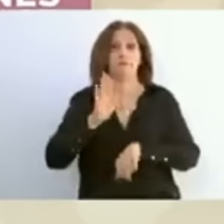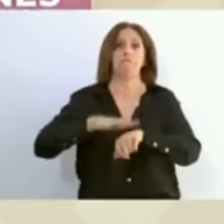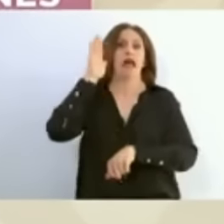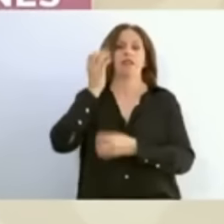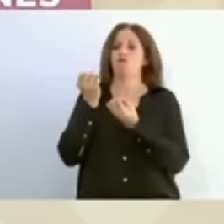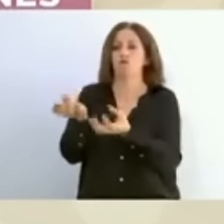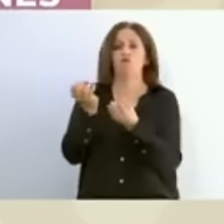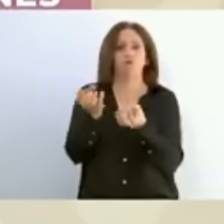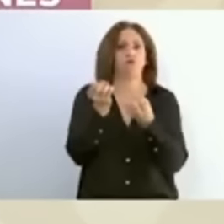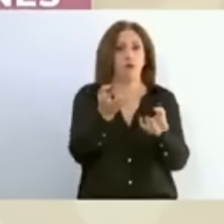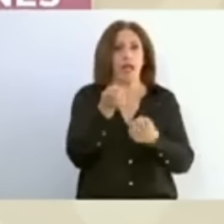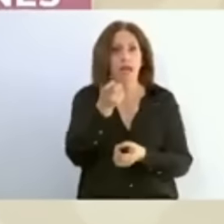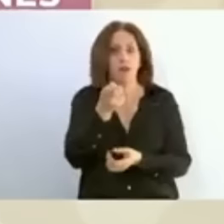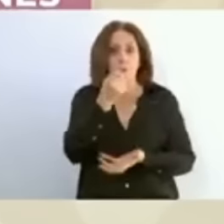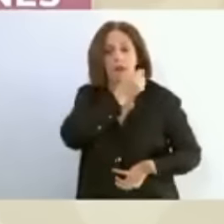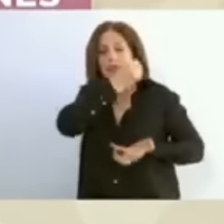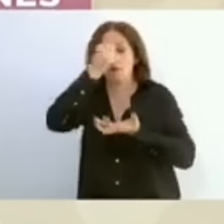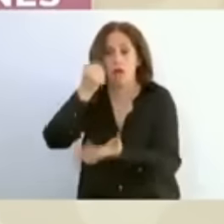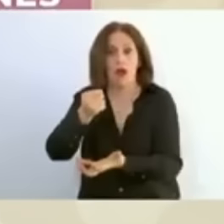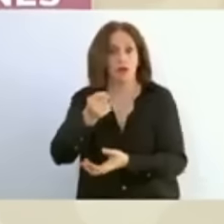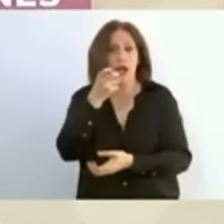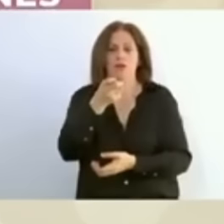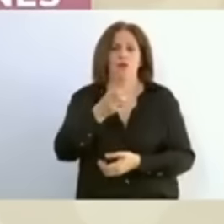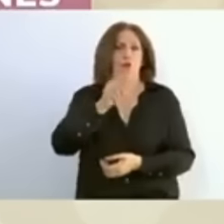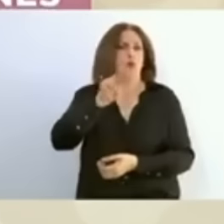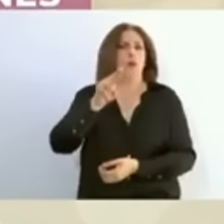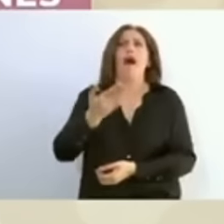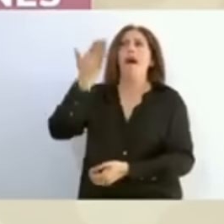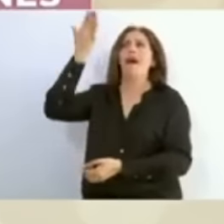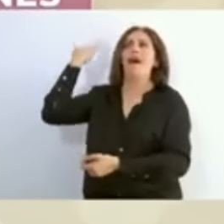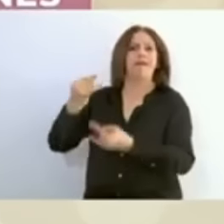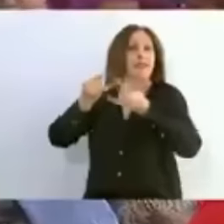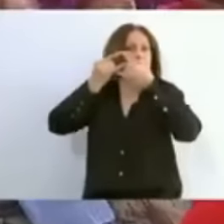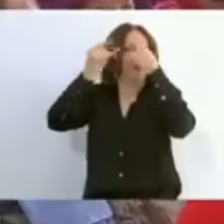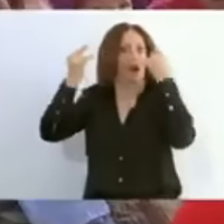para la pensión de adultos mayores ¿por qué? porque